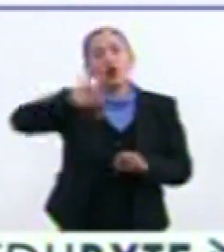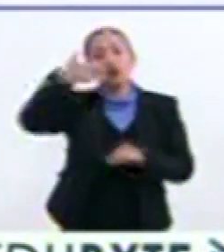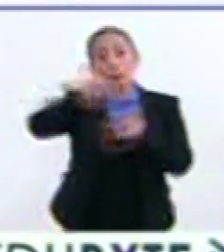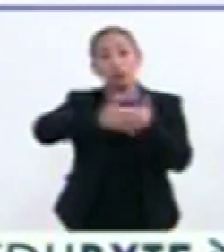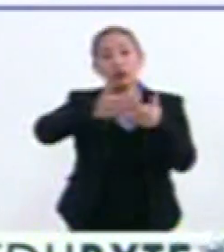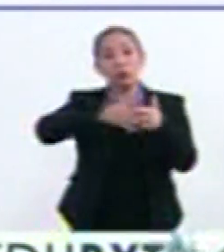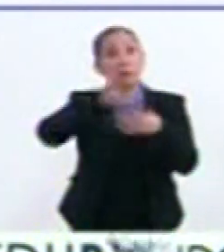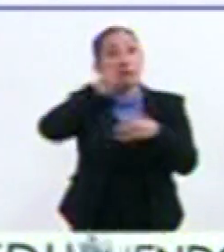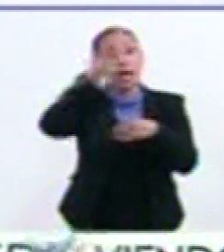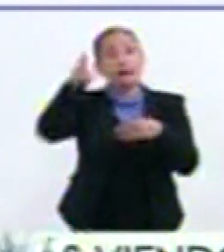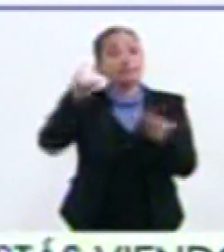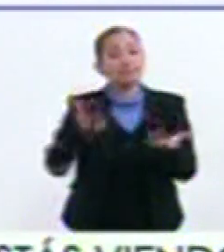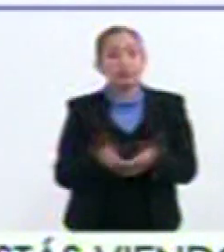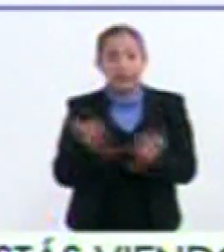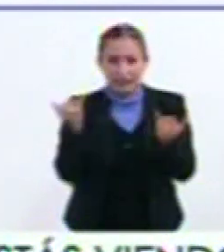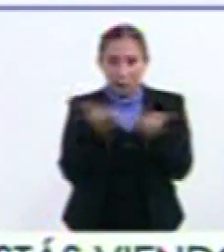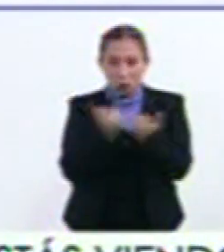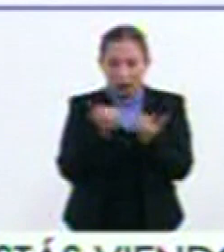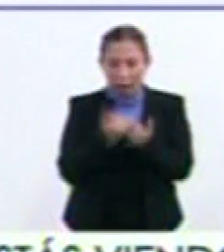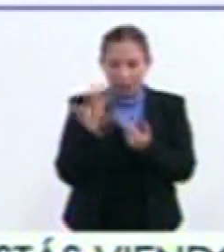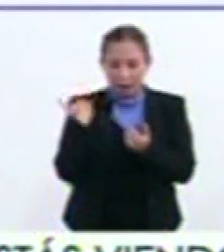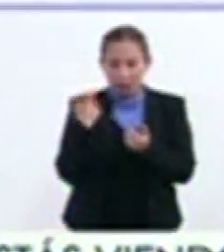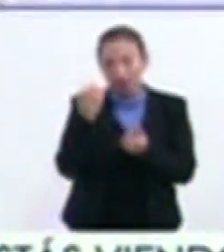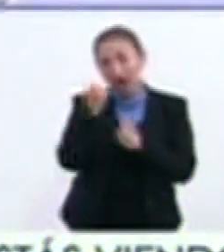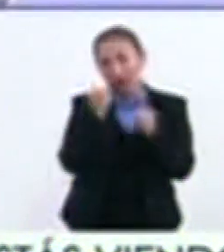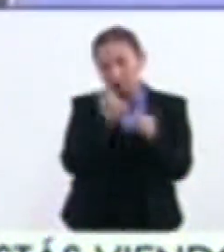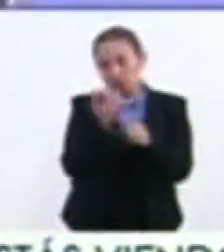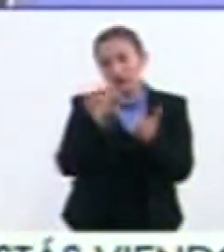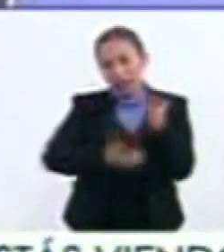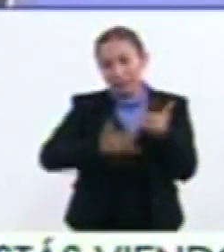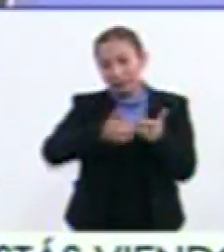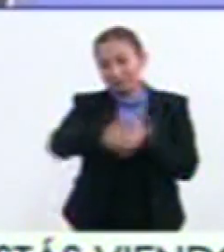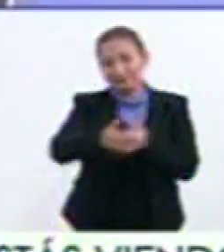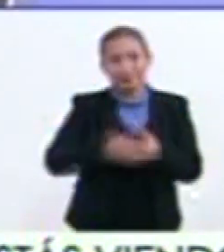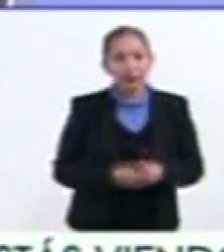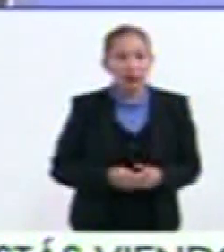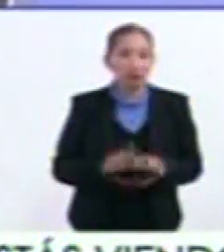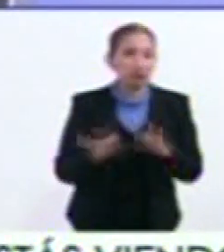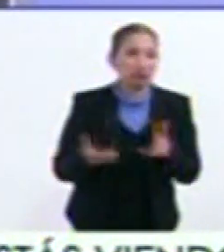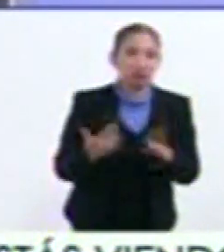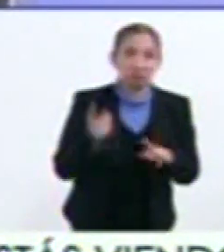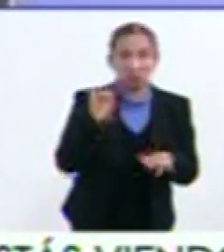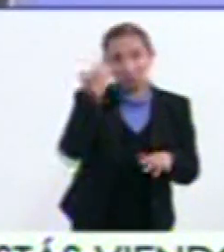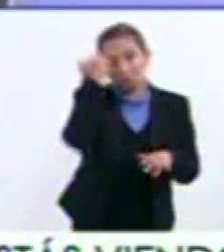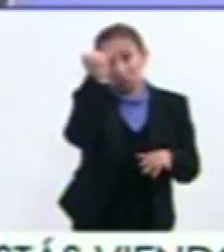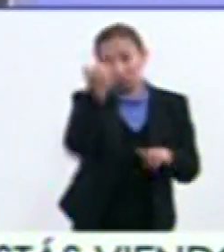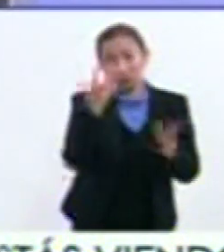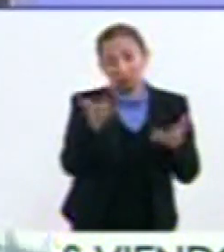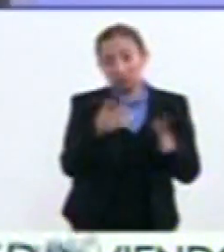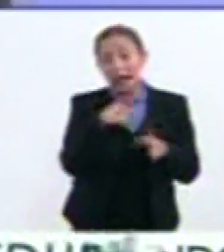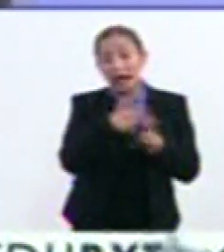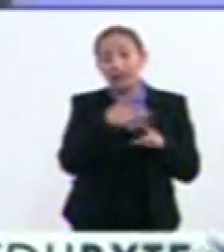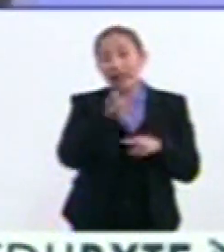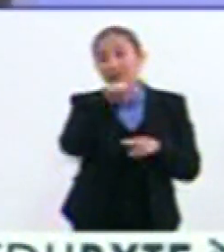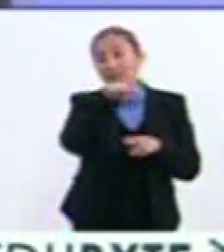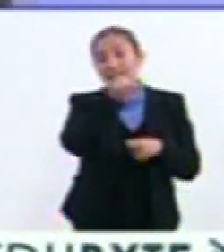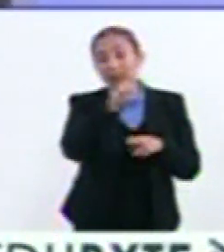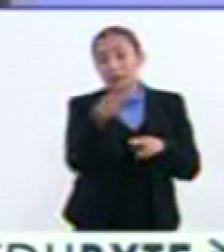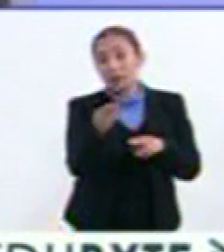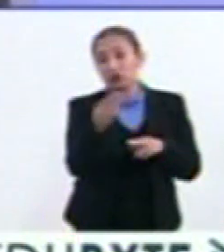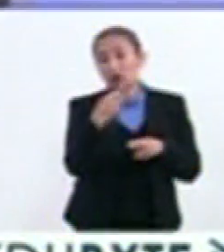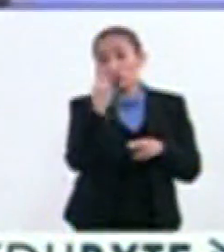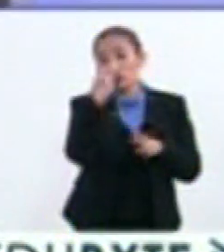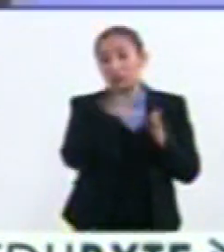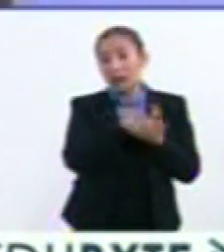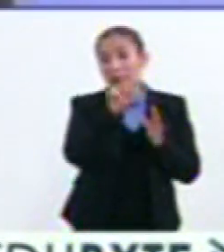eclipse Como este doctor? Bueno Como este Pasarán algunos años Por lo menos Yo tengo la idea De que será hasta El 16 de mayo